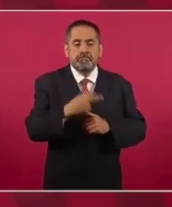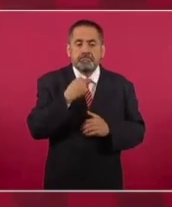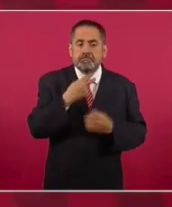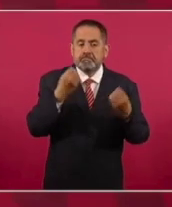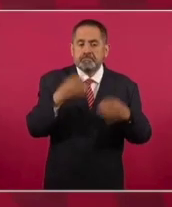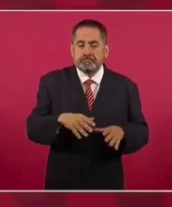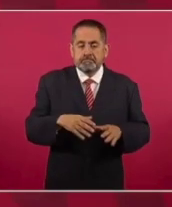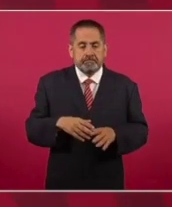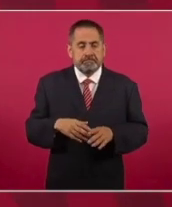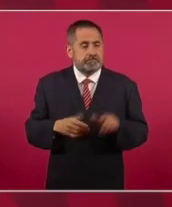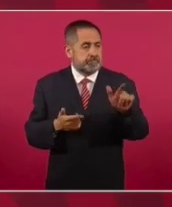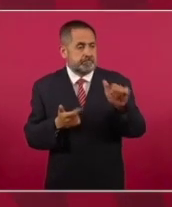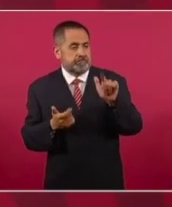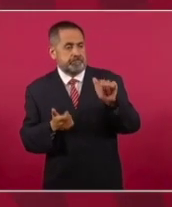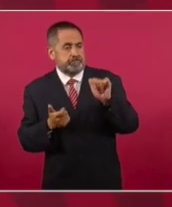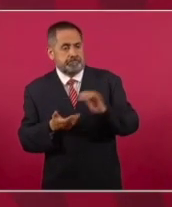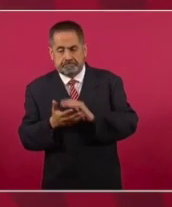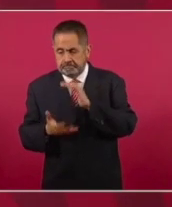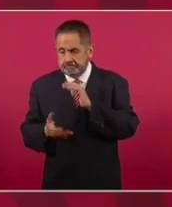hacienda pública